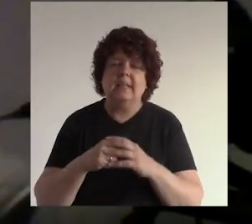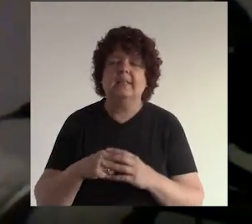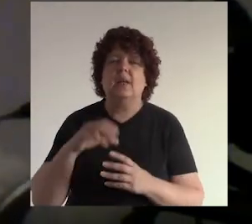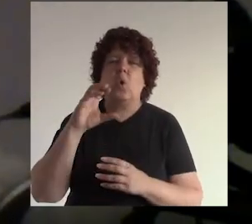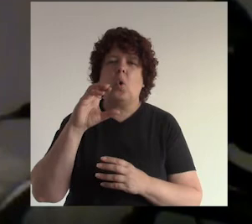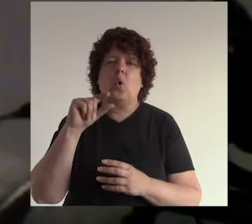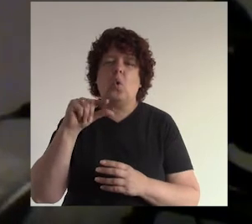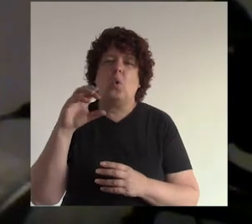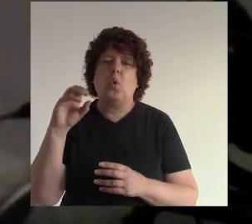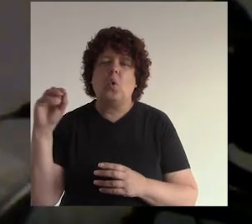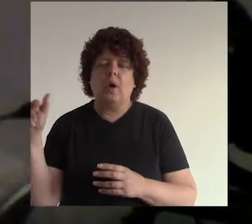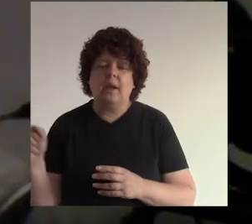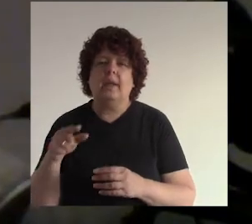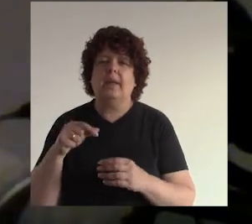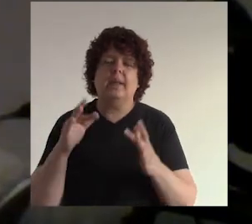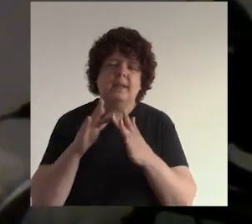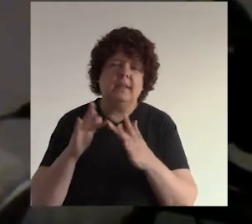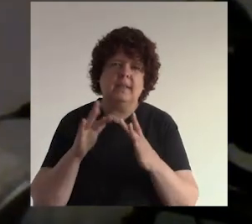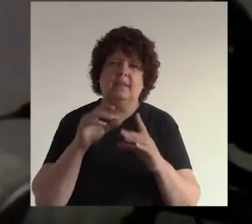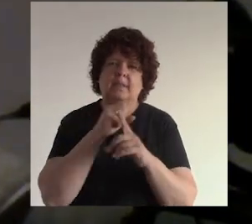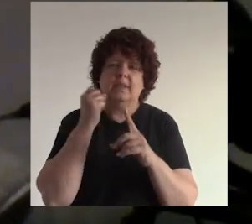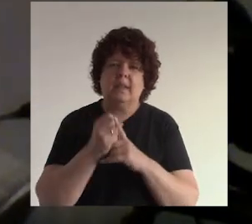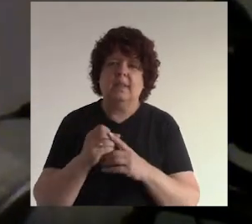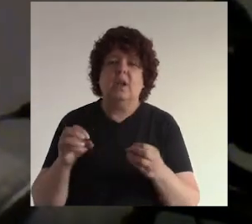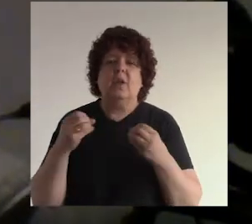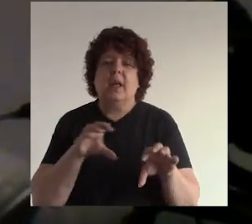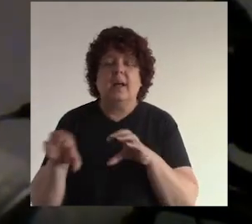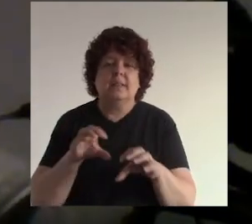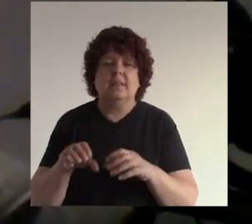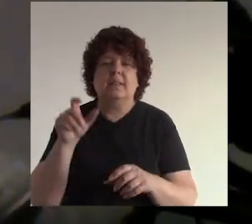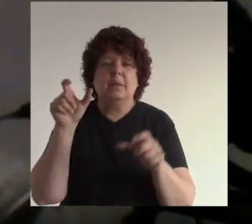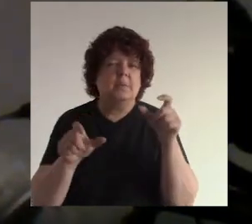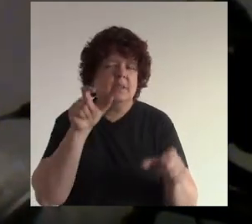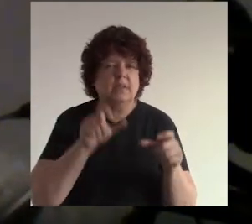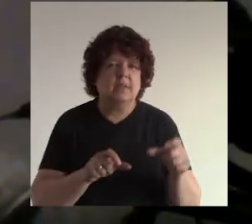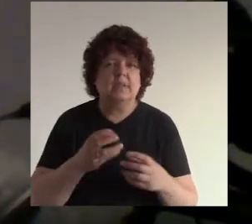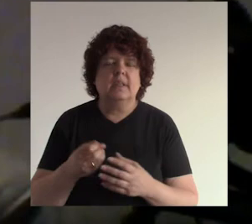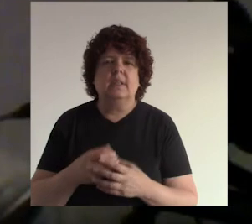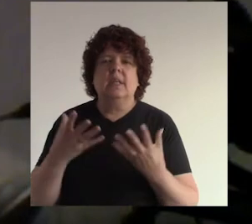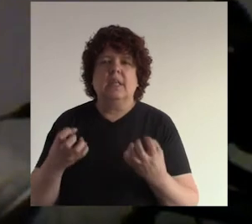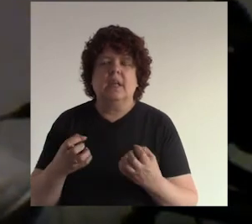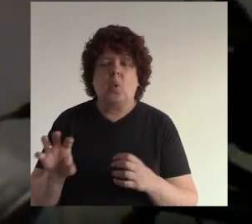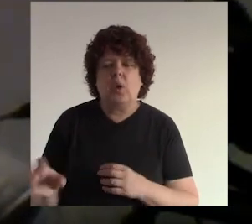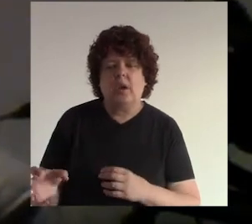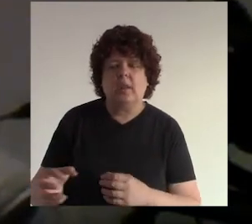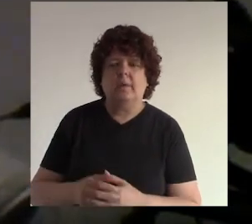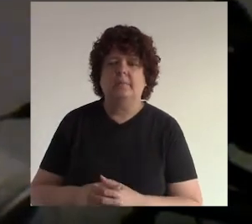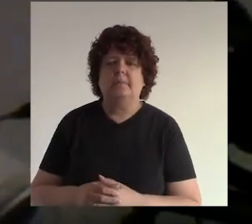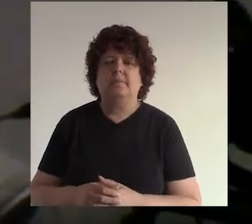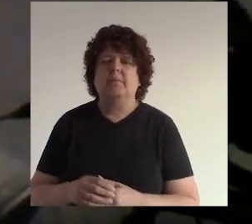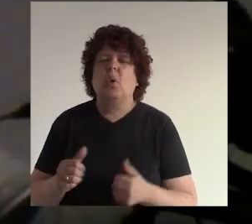google y todos los buscadores y las redes también lo que hacen las personas es quiero una radio